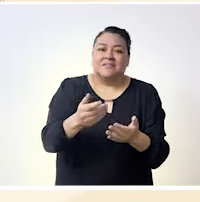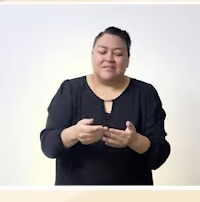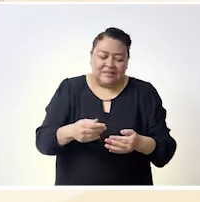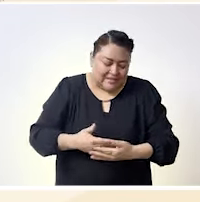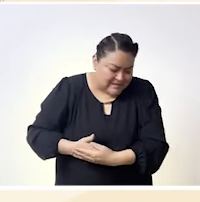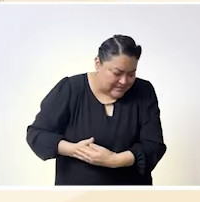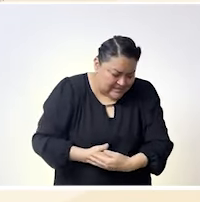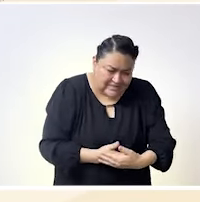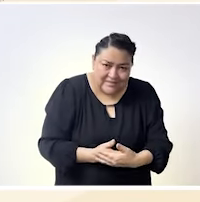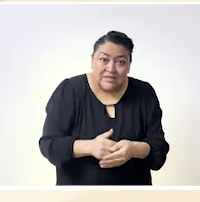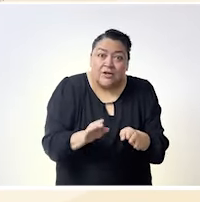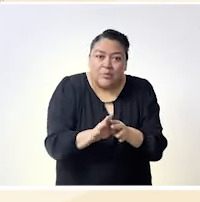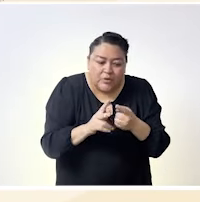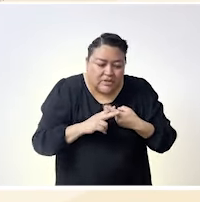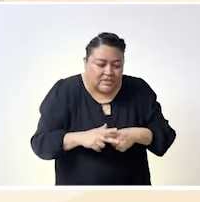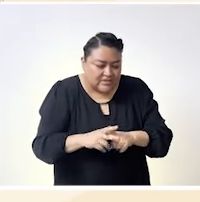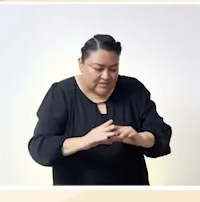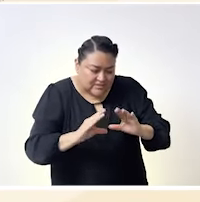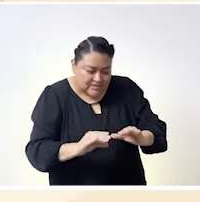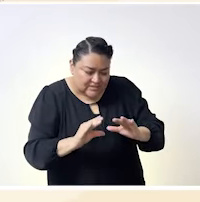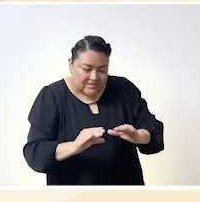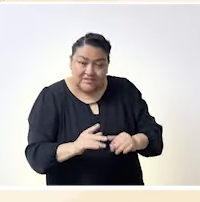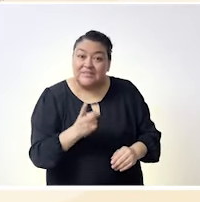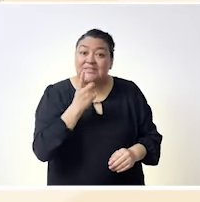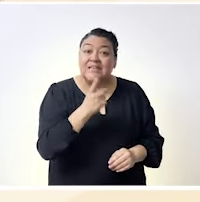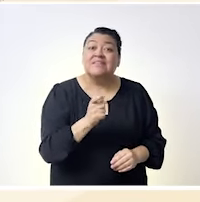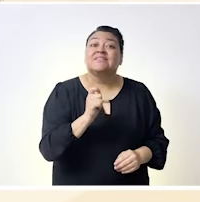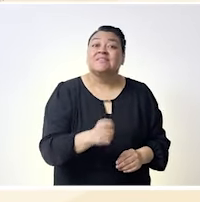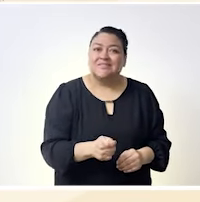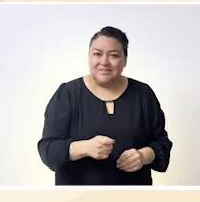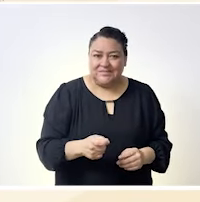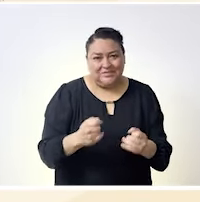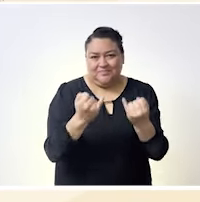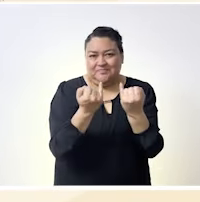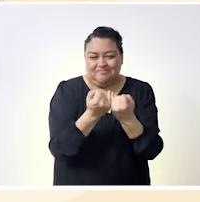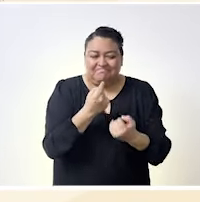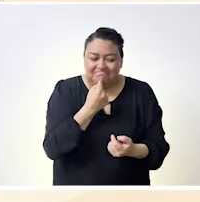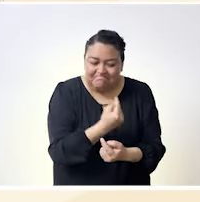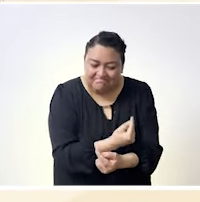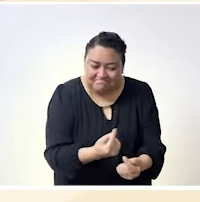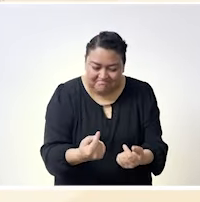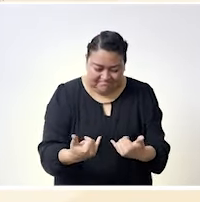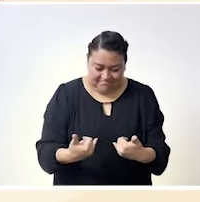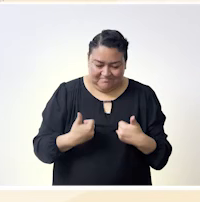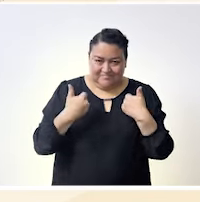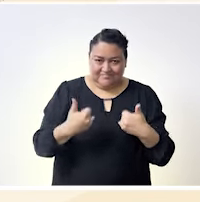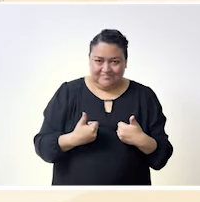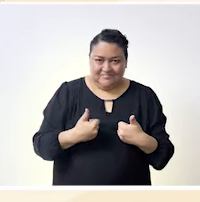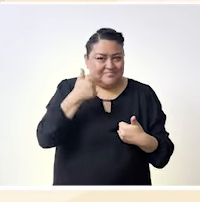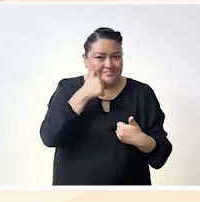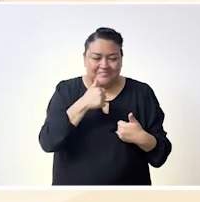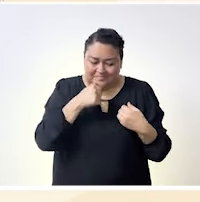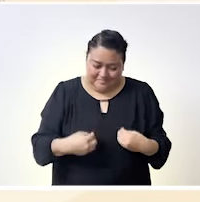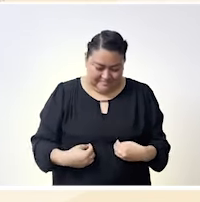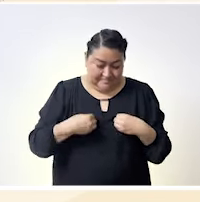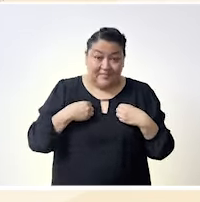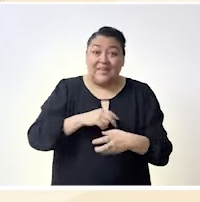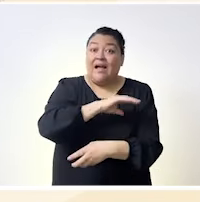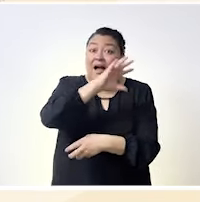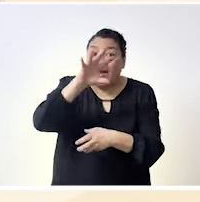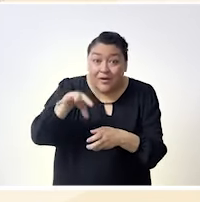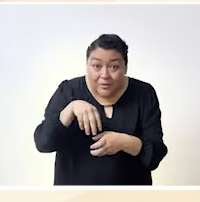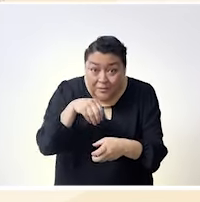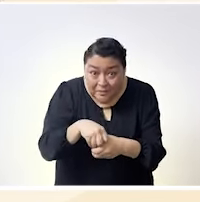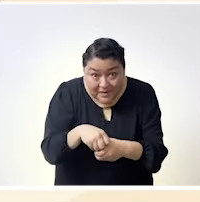los primeros años de vida como empezamos lo decía yo al principio desde niños niñas y adolescentes en todos los